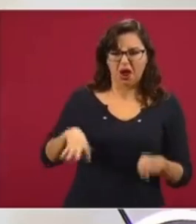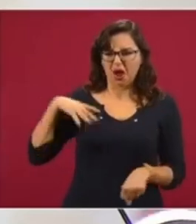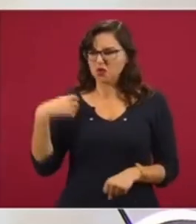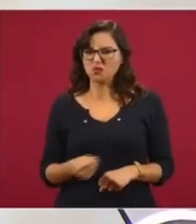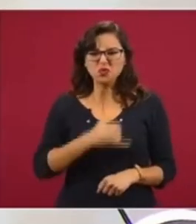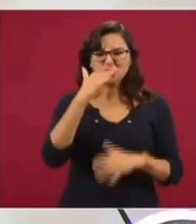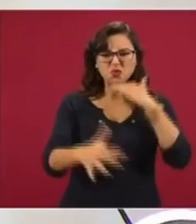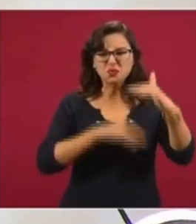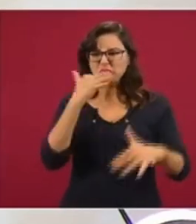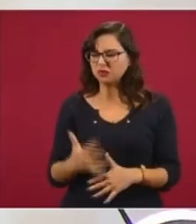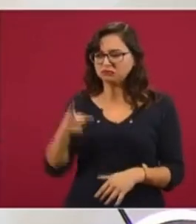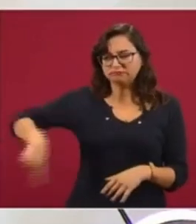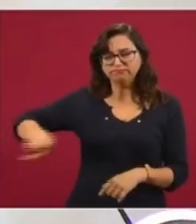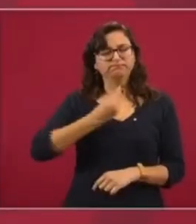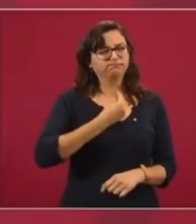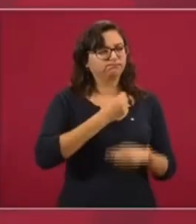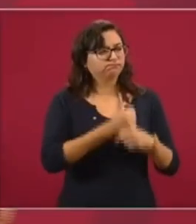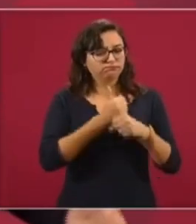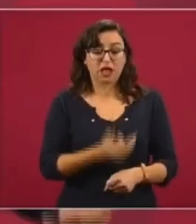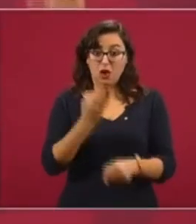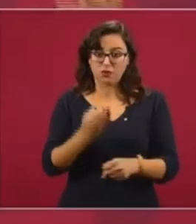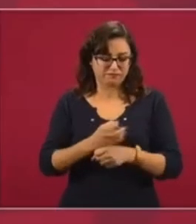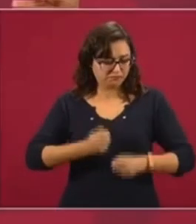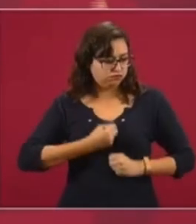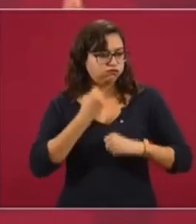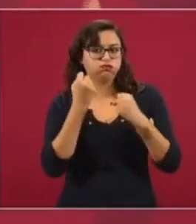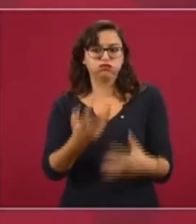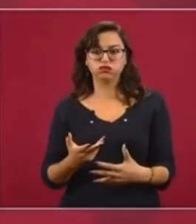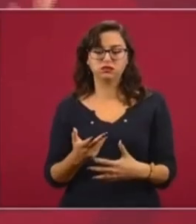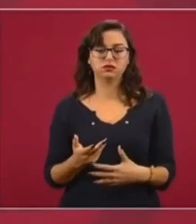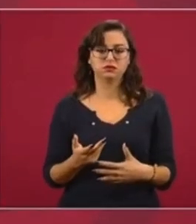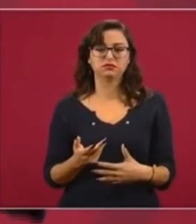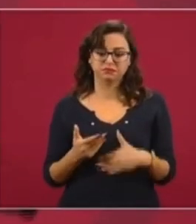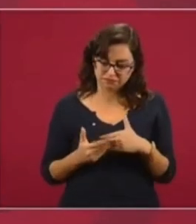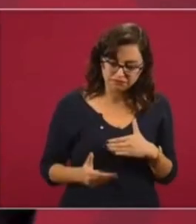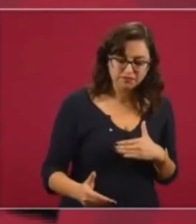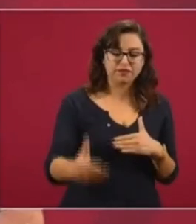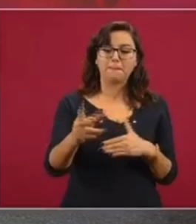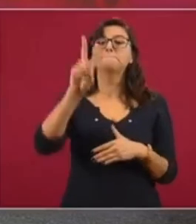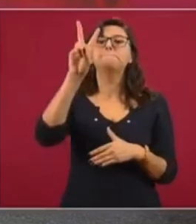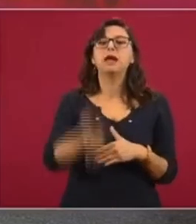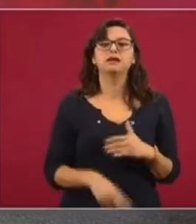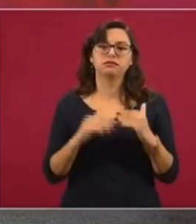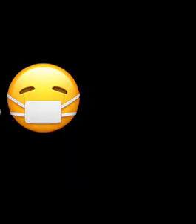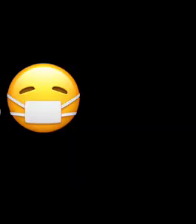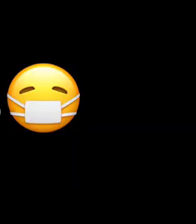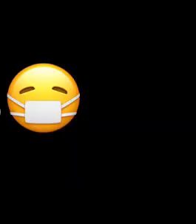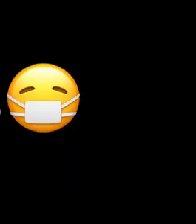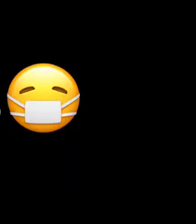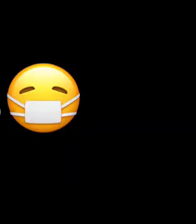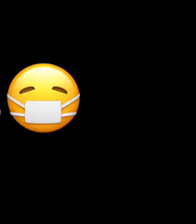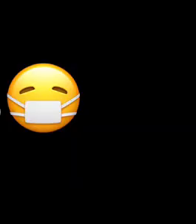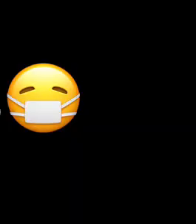que participe, que se exprese, que se manifieste, es abrir cauces para establecer una auténtica democracia en el país.